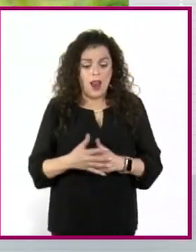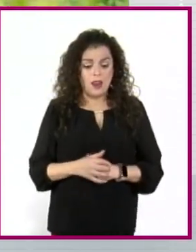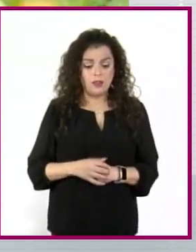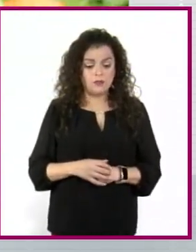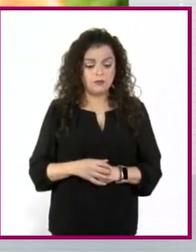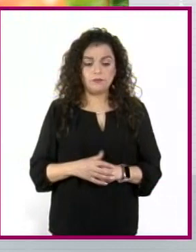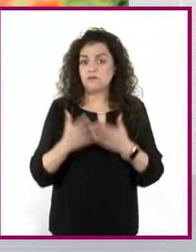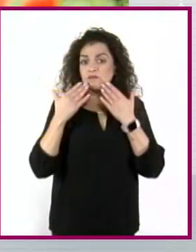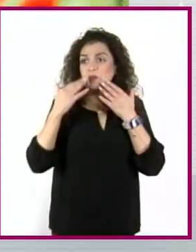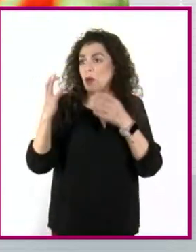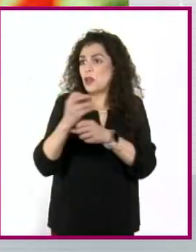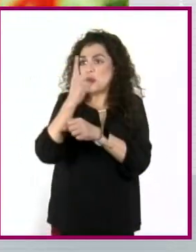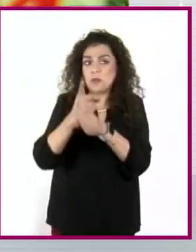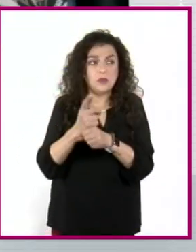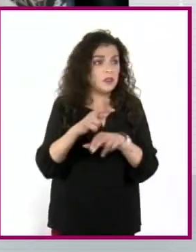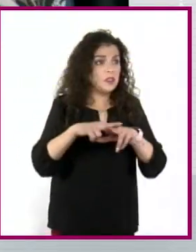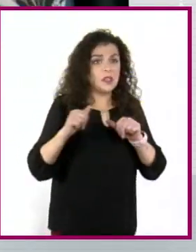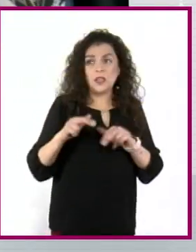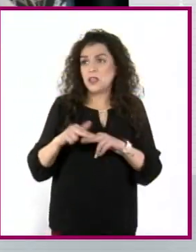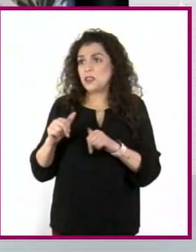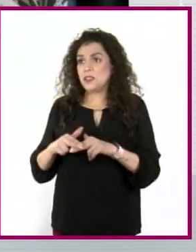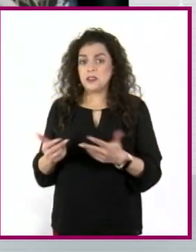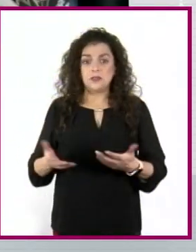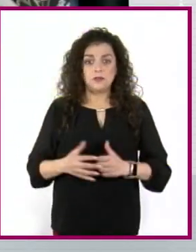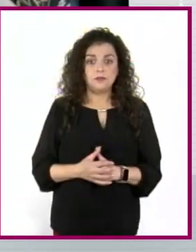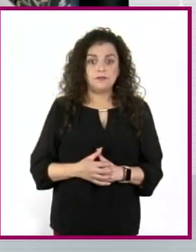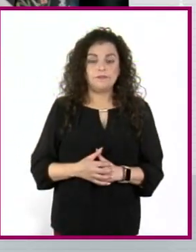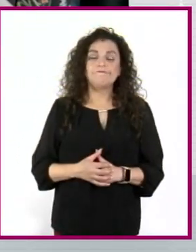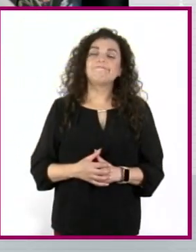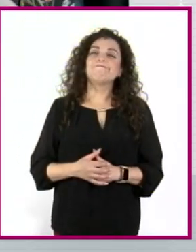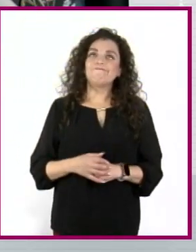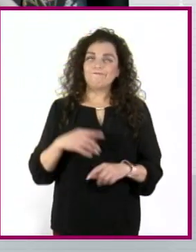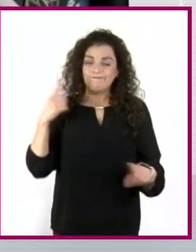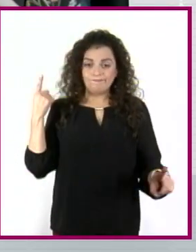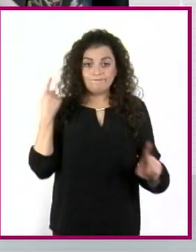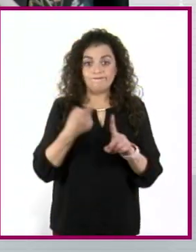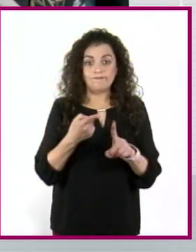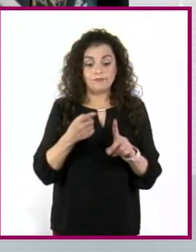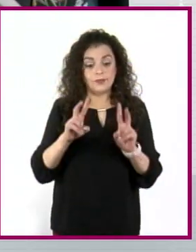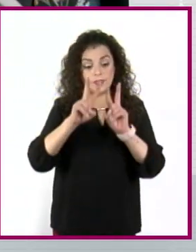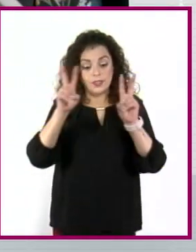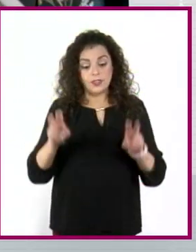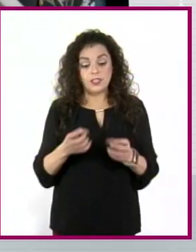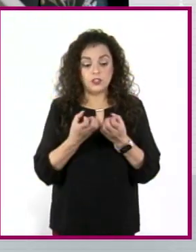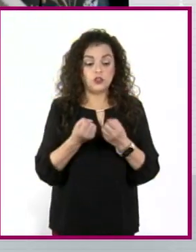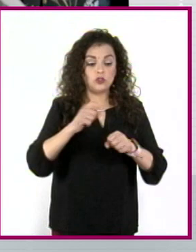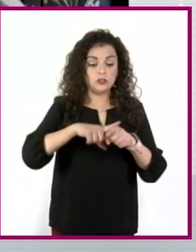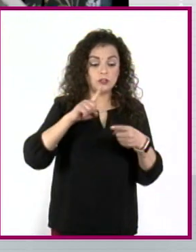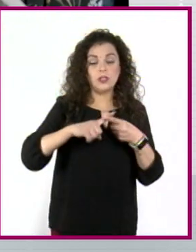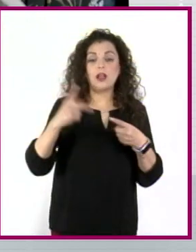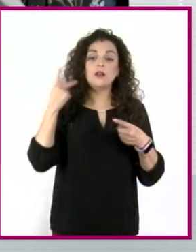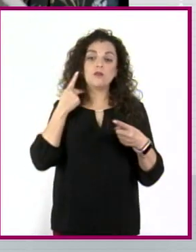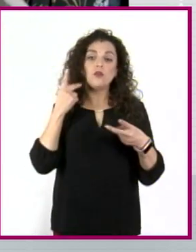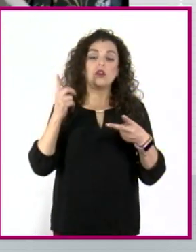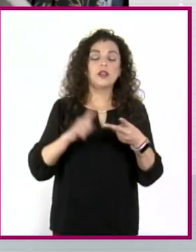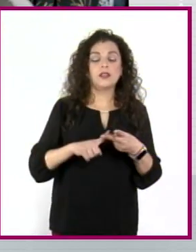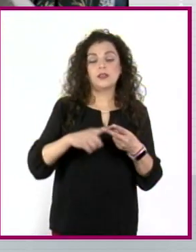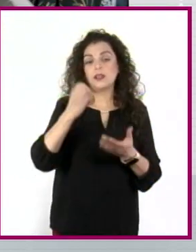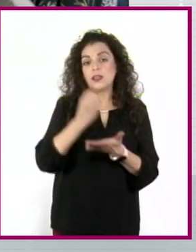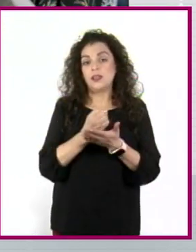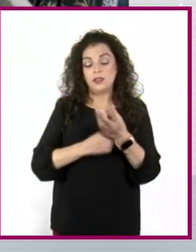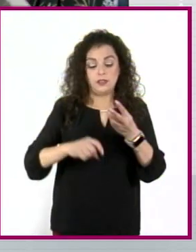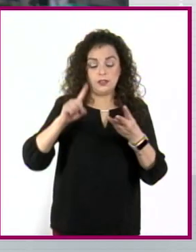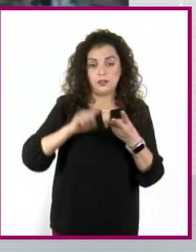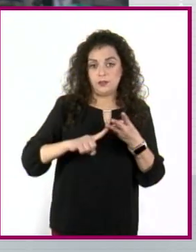hay oportunidades? Entonces, en esta cuestión, lo social, lo político, lo económico, está reduciendo las